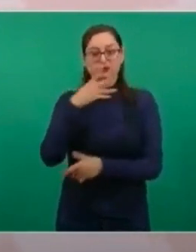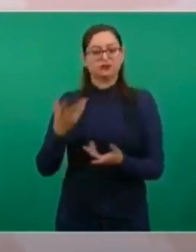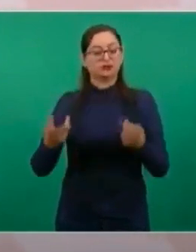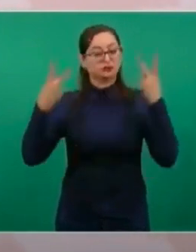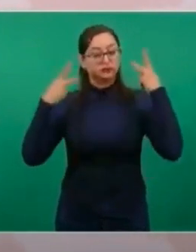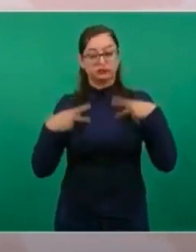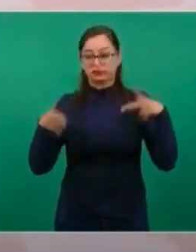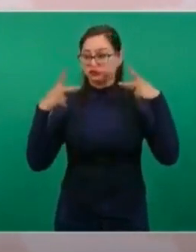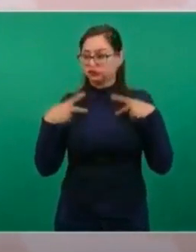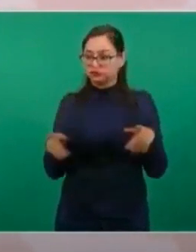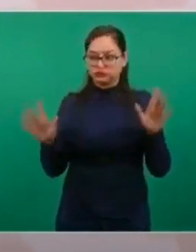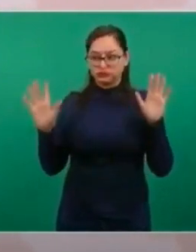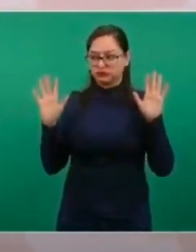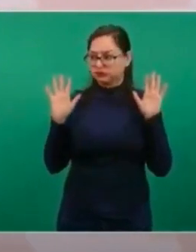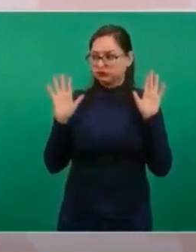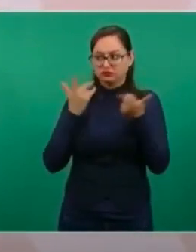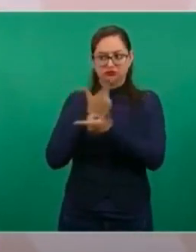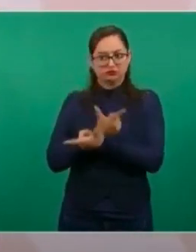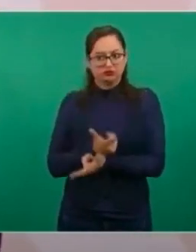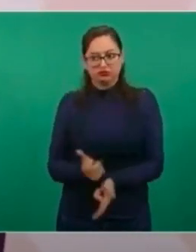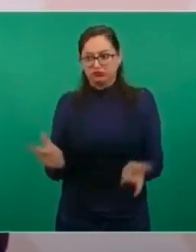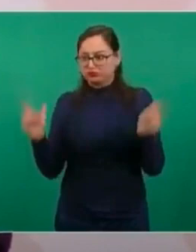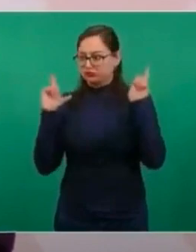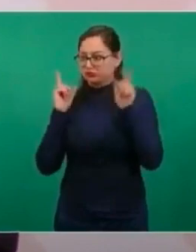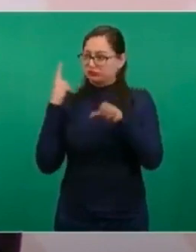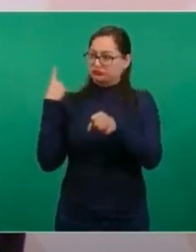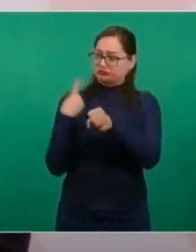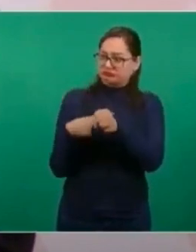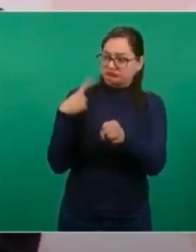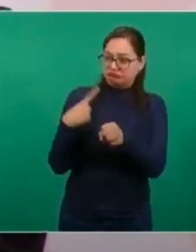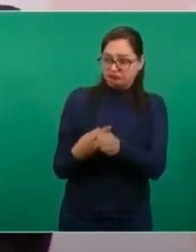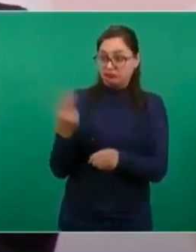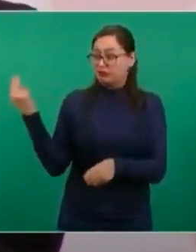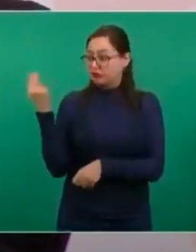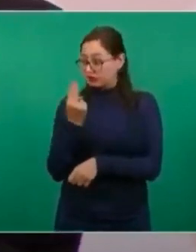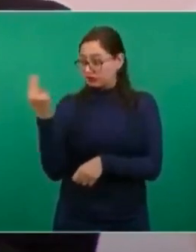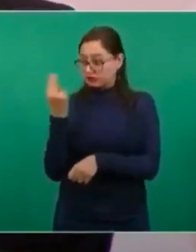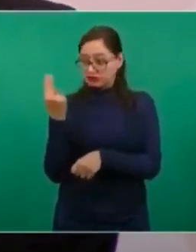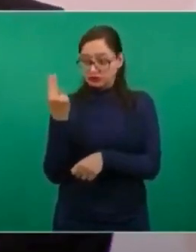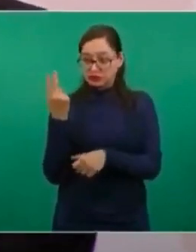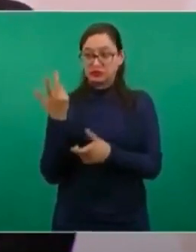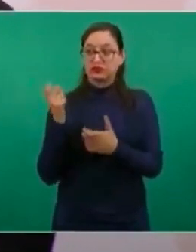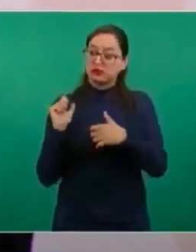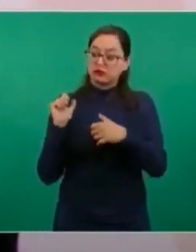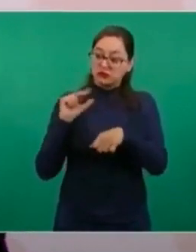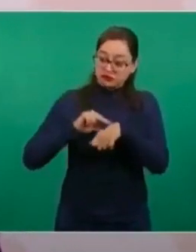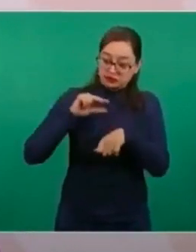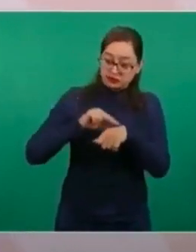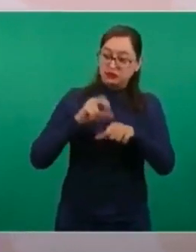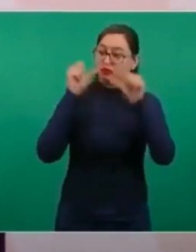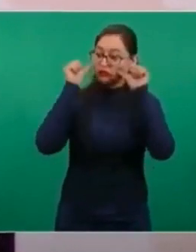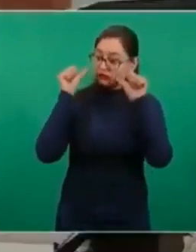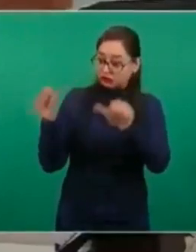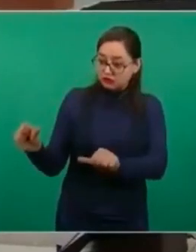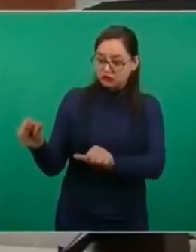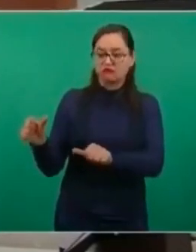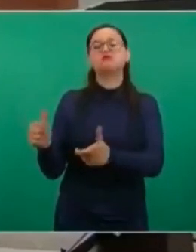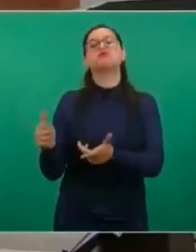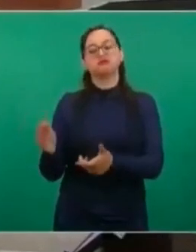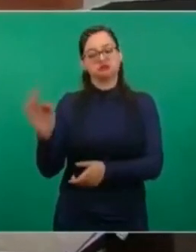cualquier persona que se enferme y que requiera la atención médica pueda ir a un hospital